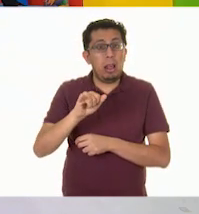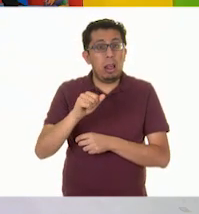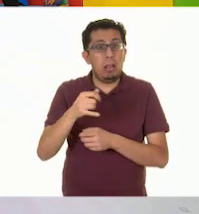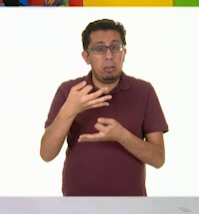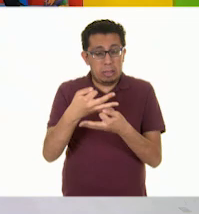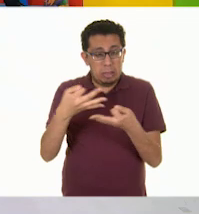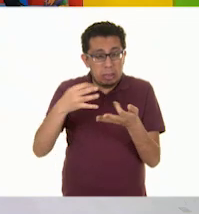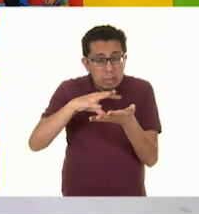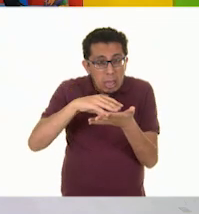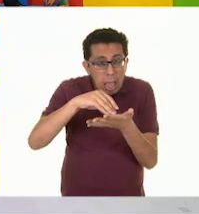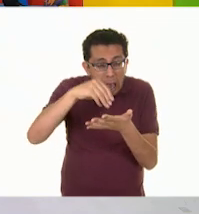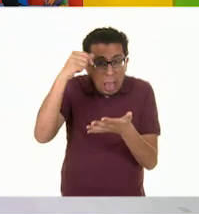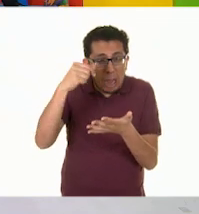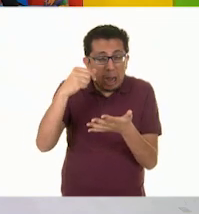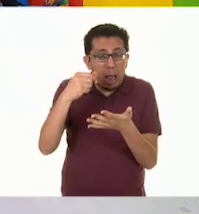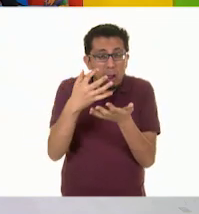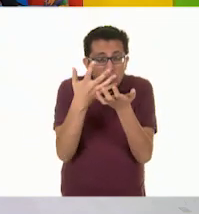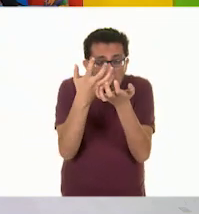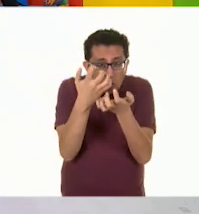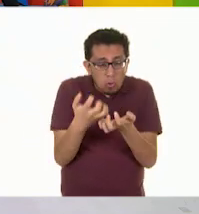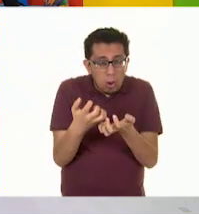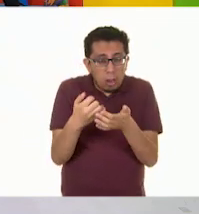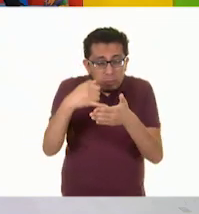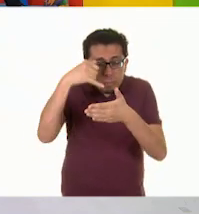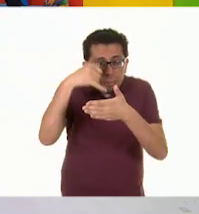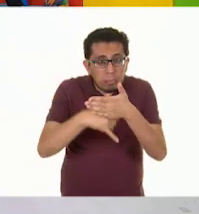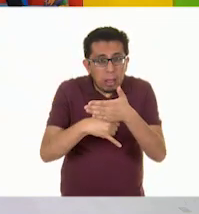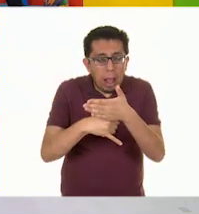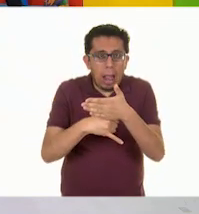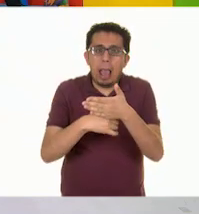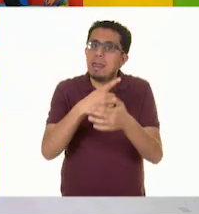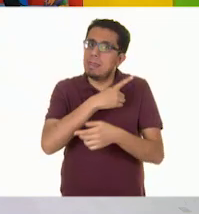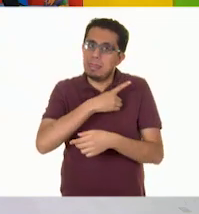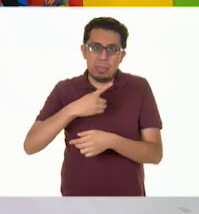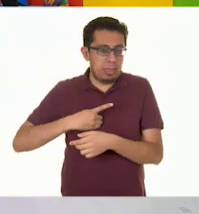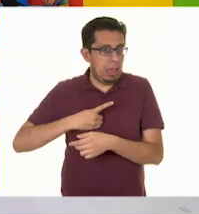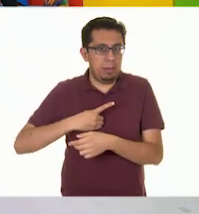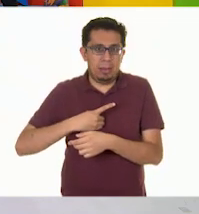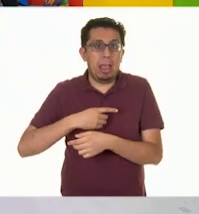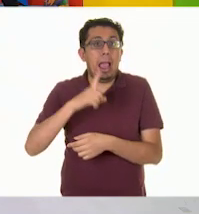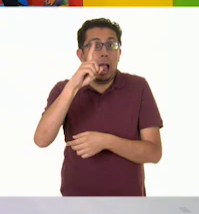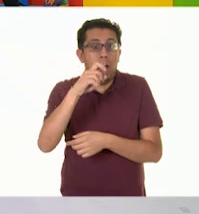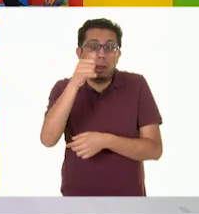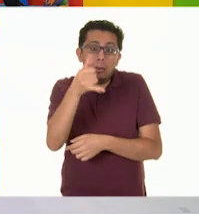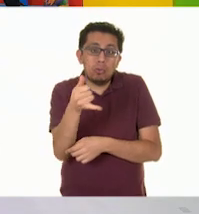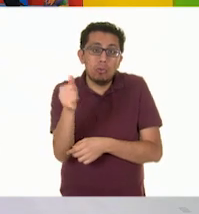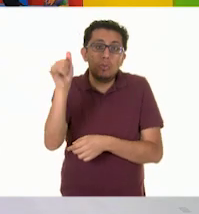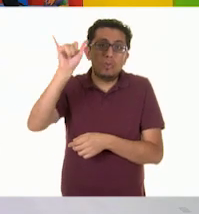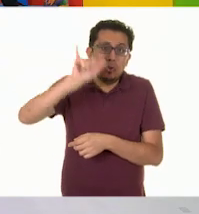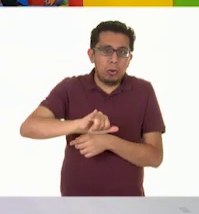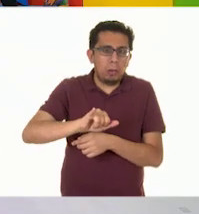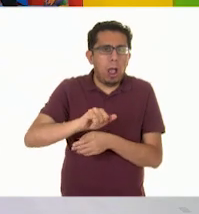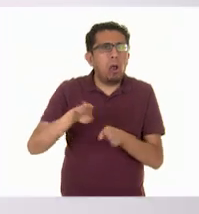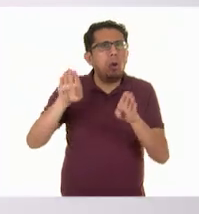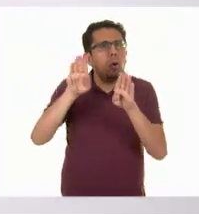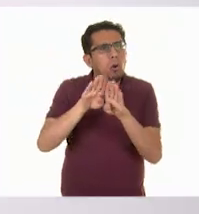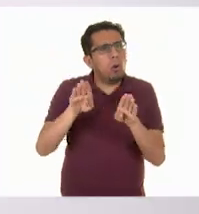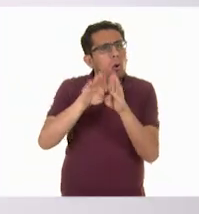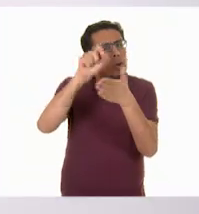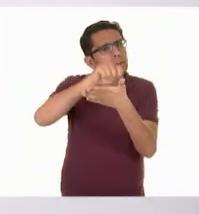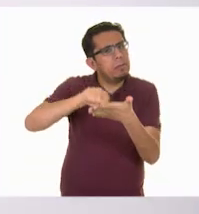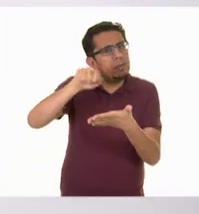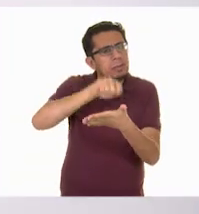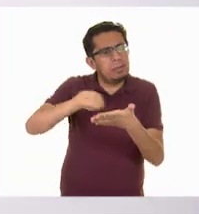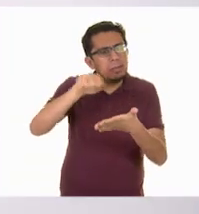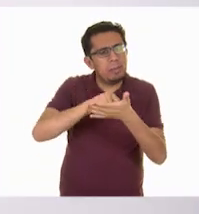a más de un dedo de profundidad, se debe regar. ¿Cómo lo pondremos? Vamos a poner si